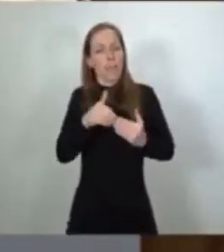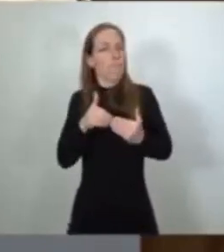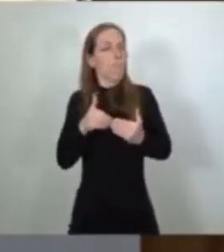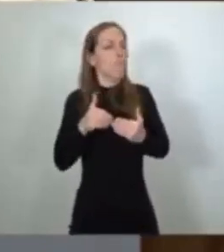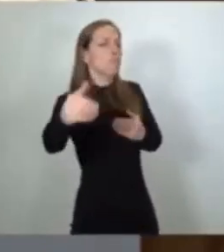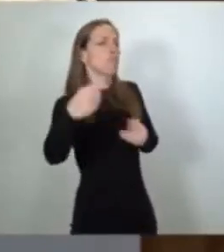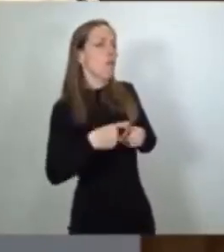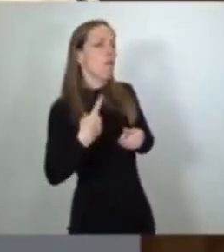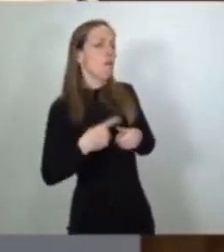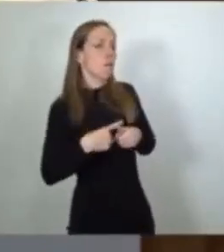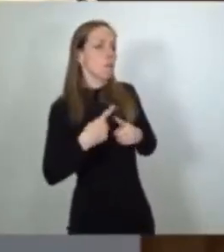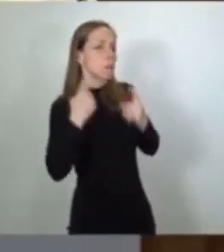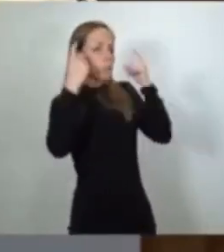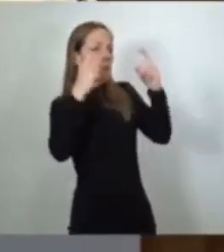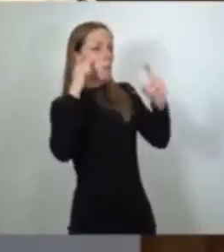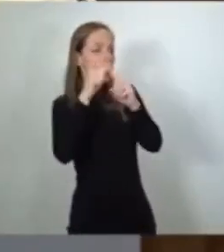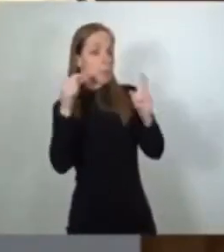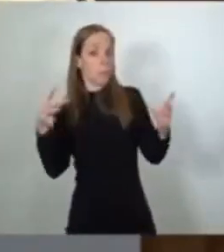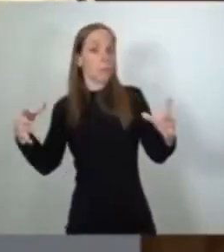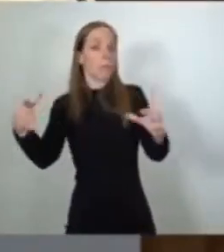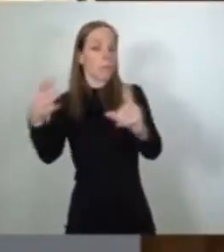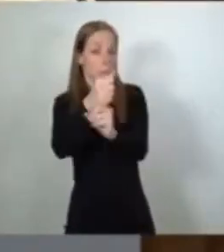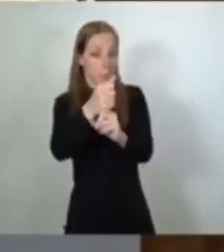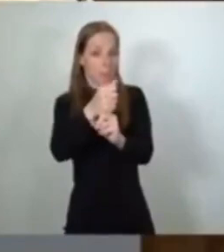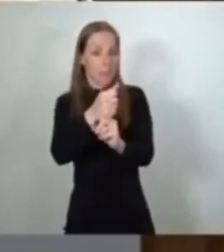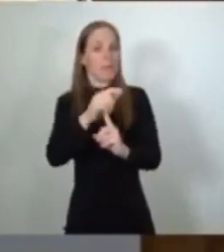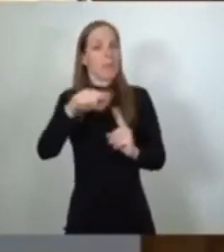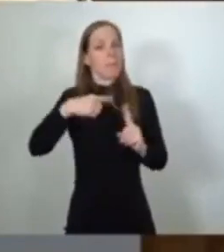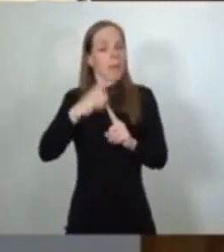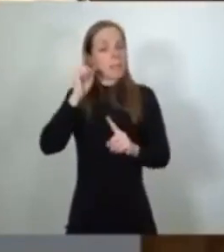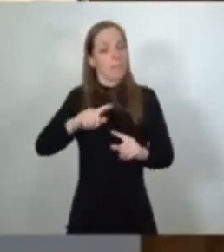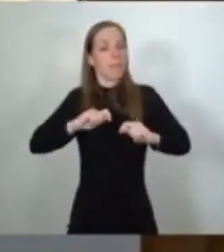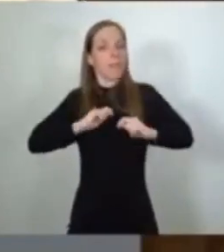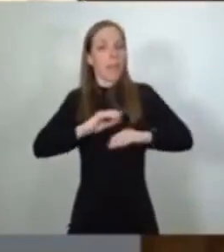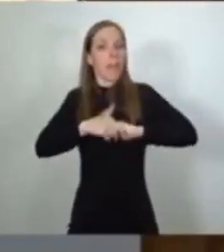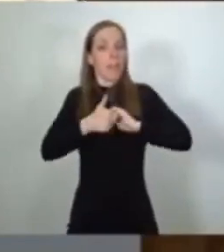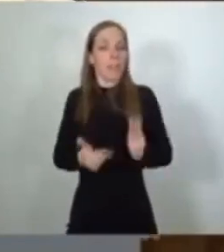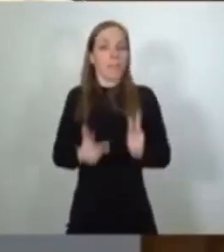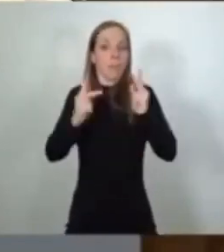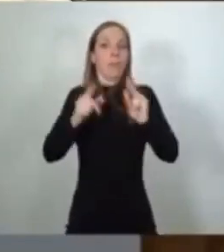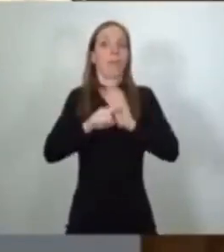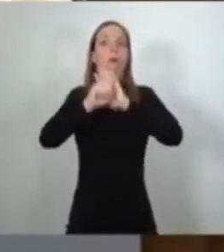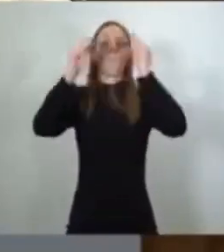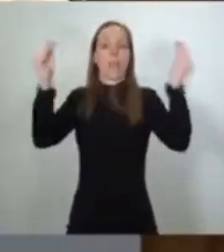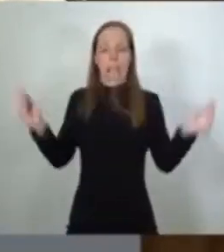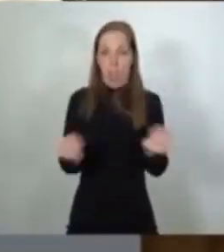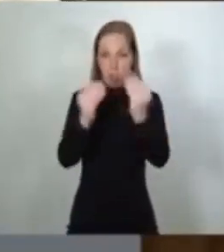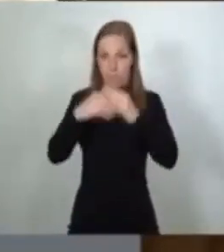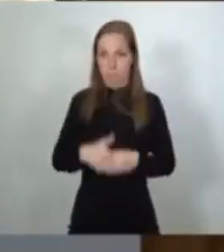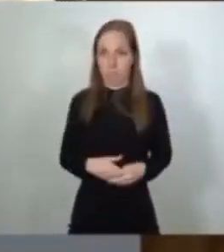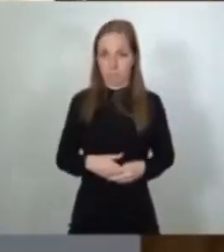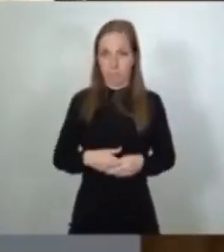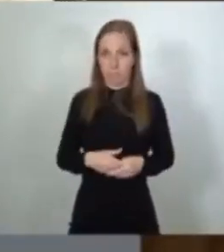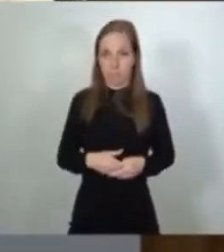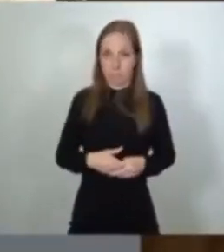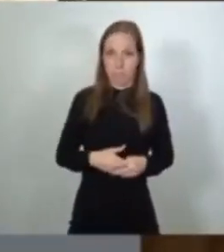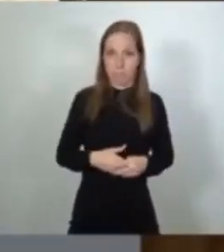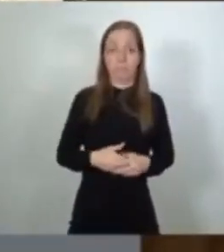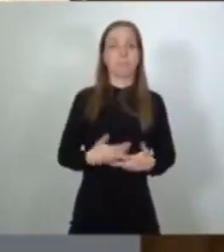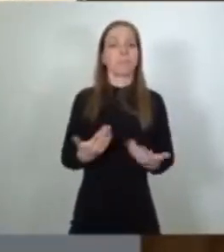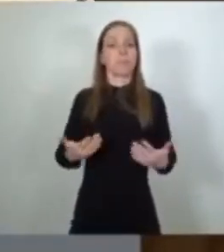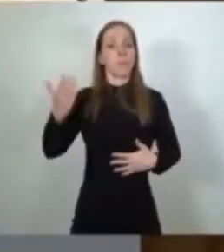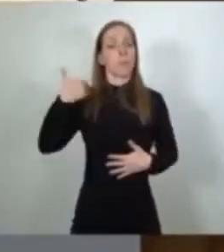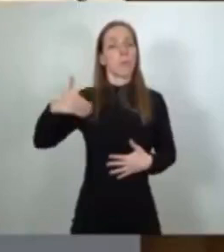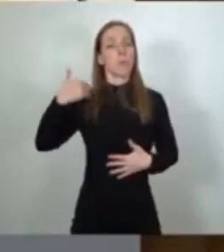y que configura el núcleo de una democracia mejor. Hechos, no palabras, proclamaban las